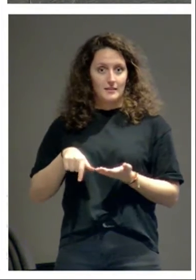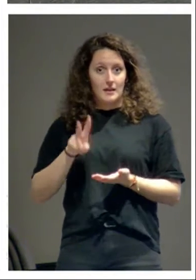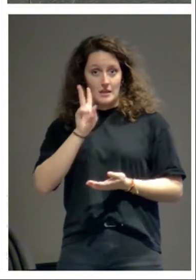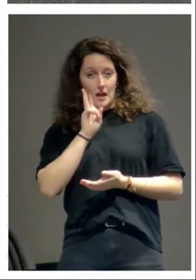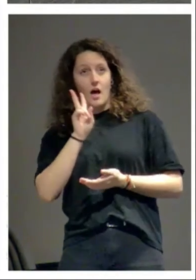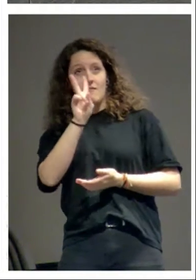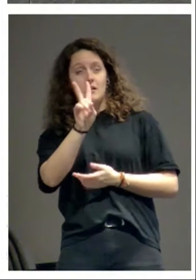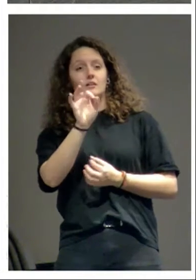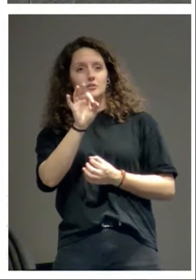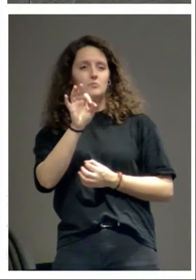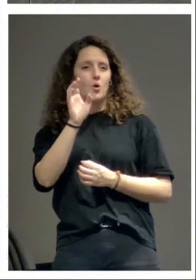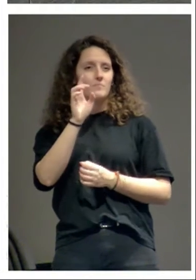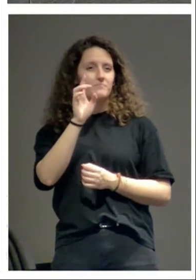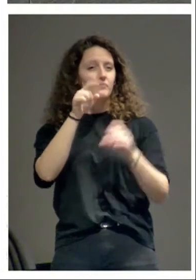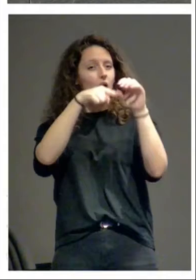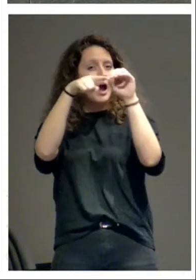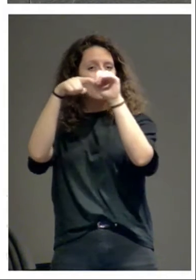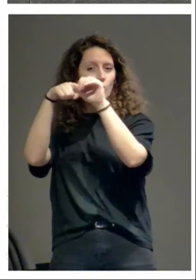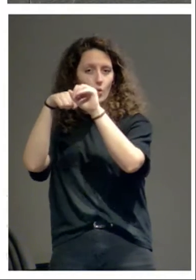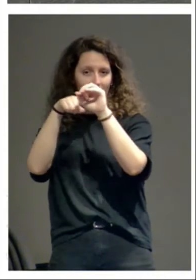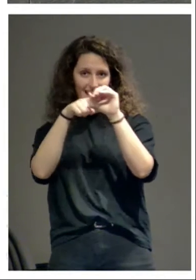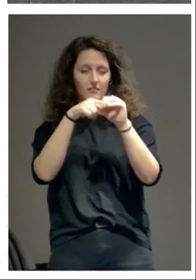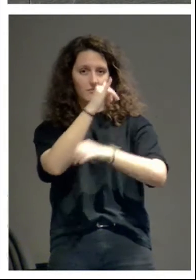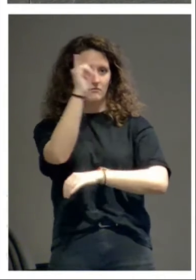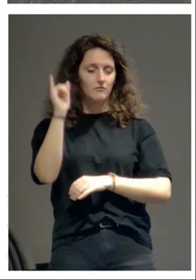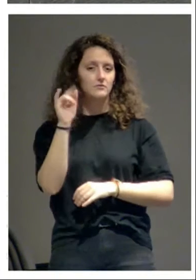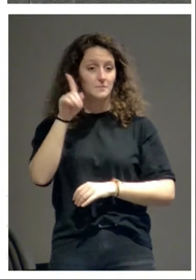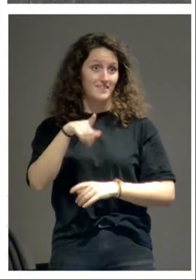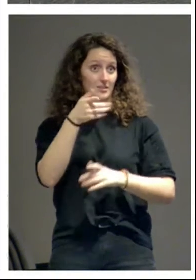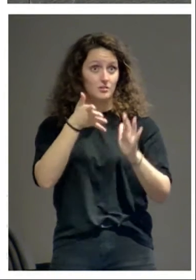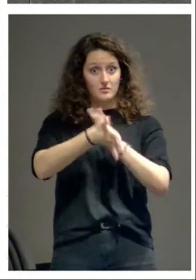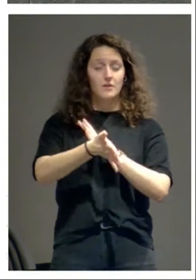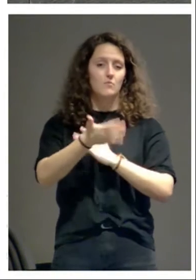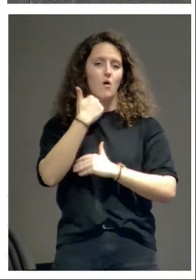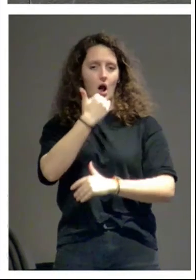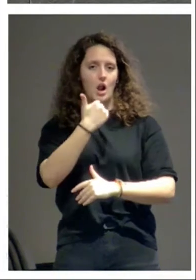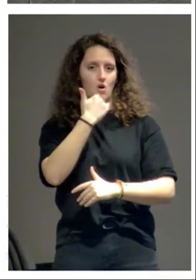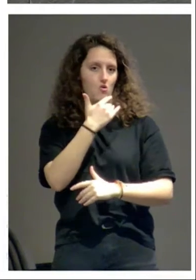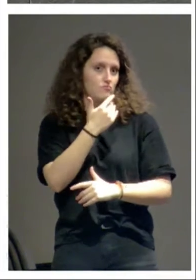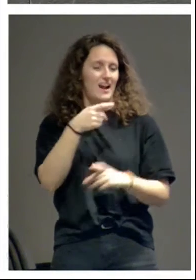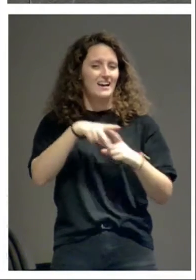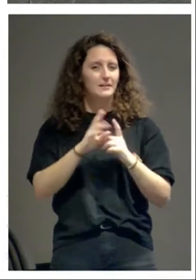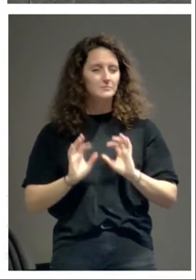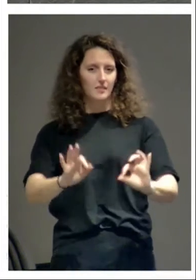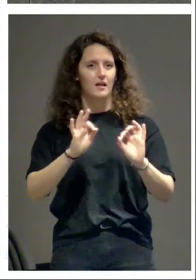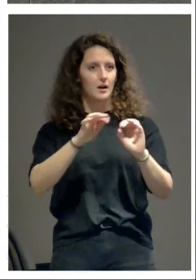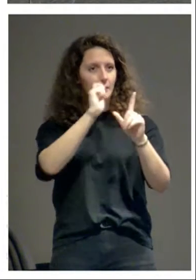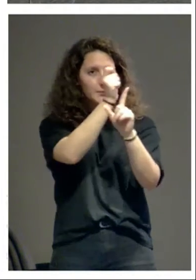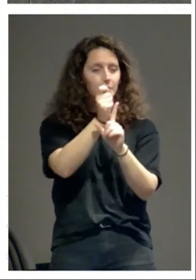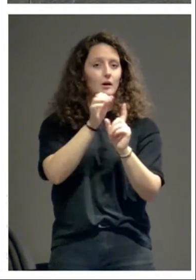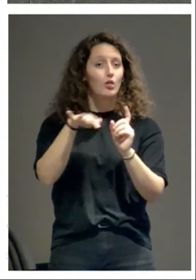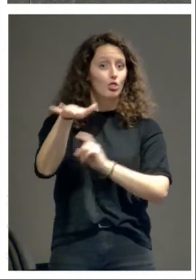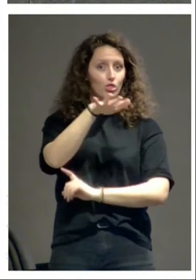había agujeros en los implementos que indicaban la utilización de ingenios en una determinada zona del